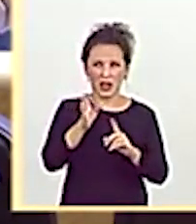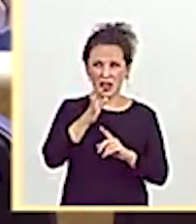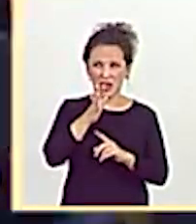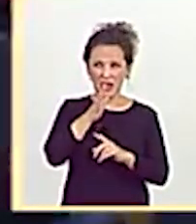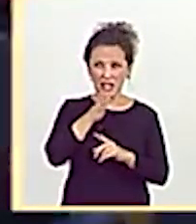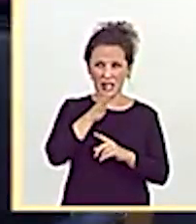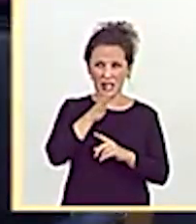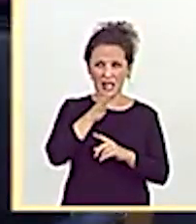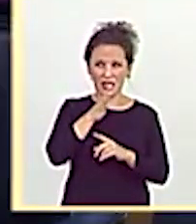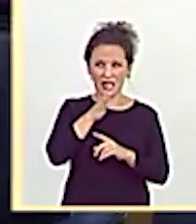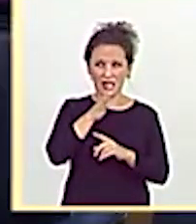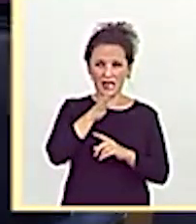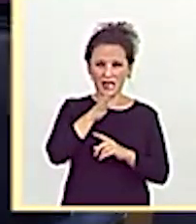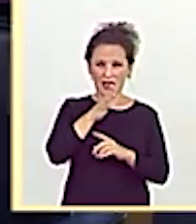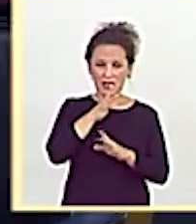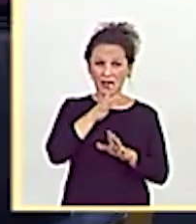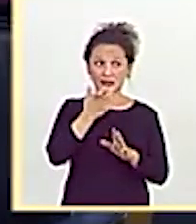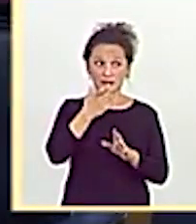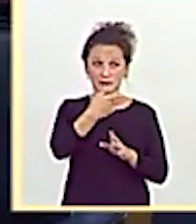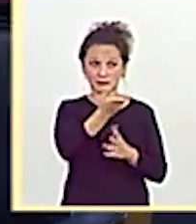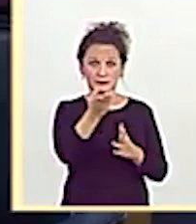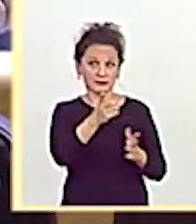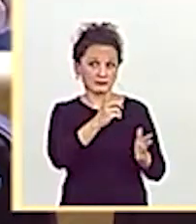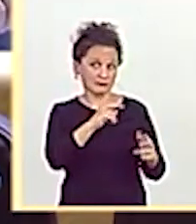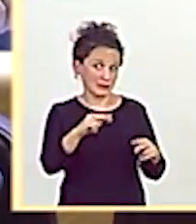si me permiten sus señorías.